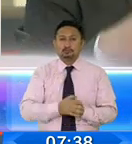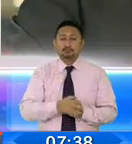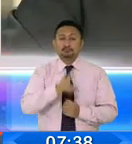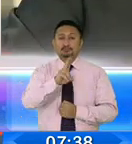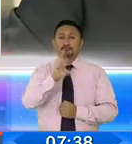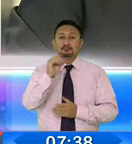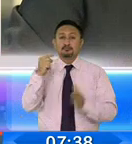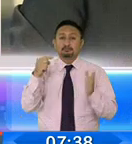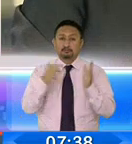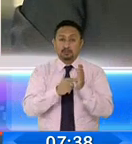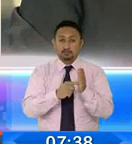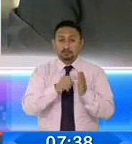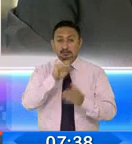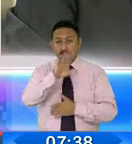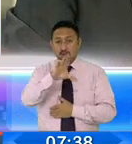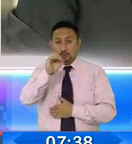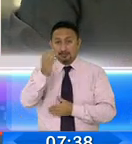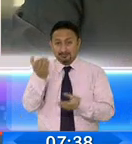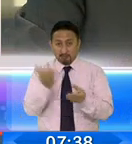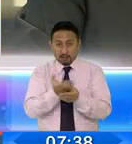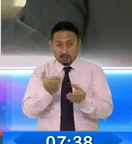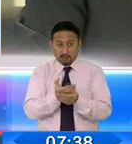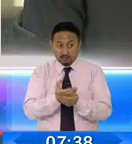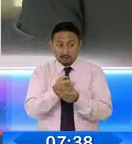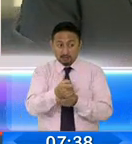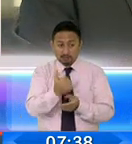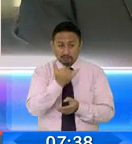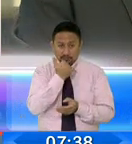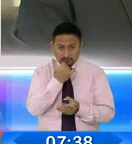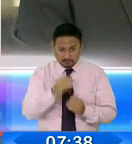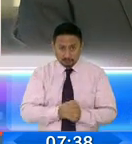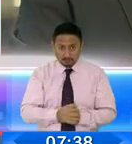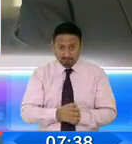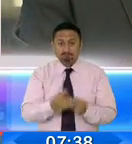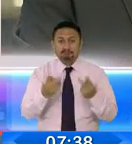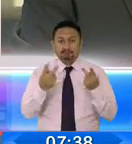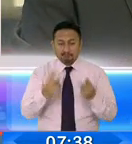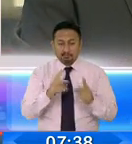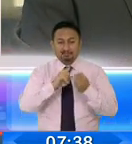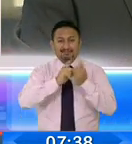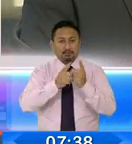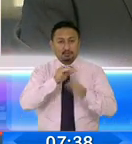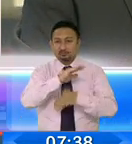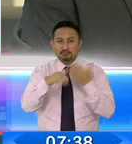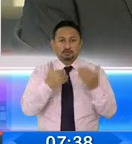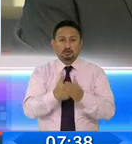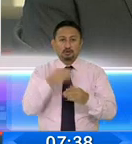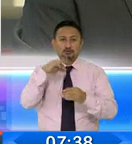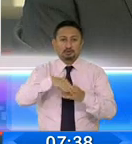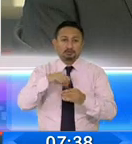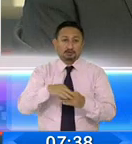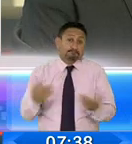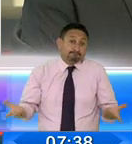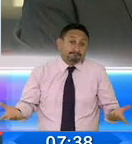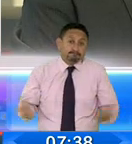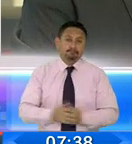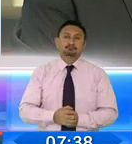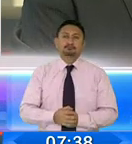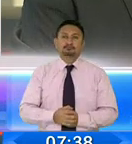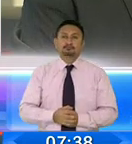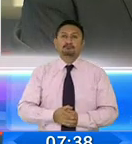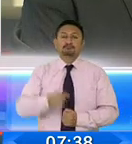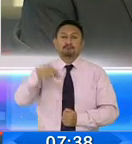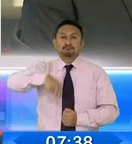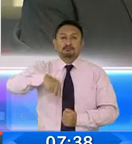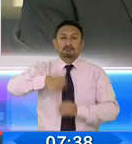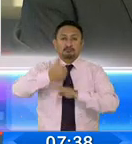.050 actas que presentamos con inconsistencias, también cambia totalmente el tablero electoral. Es decir, aquí el